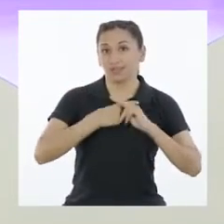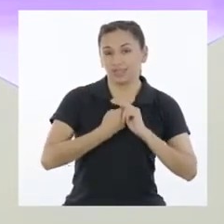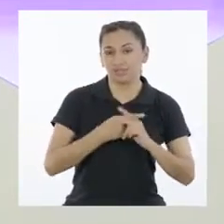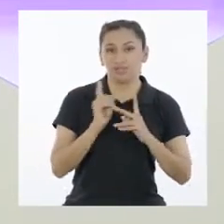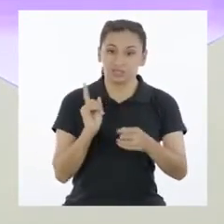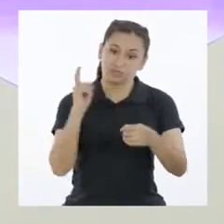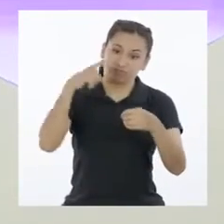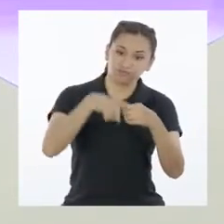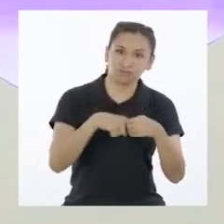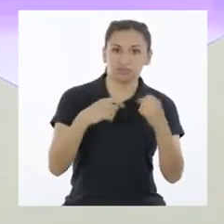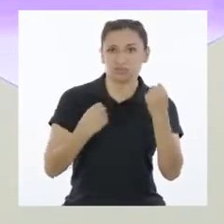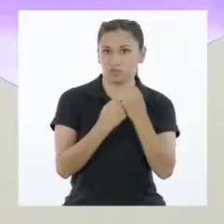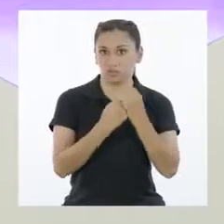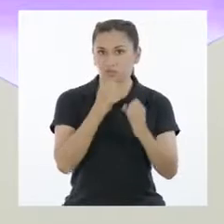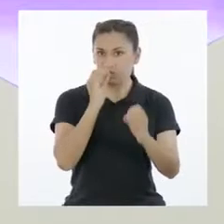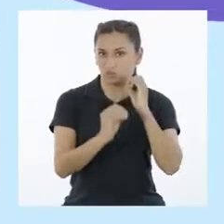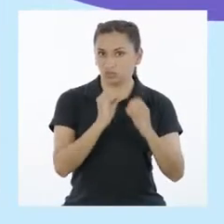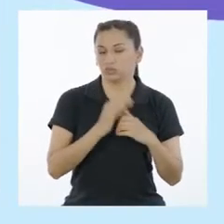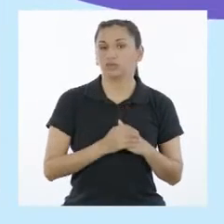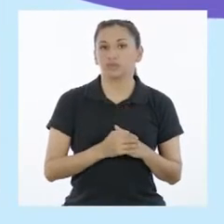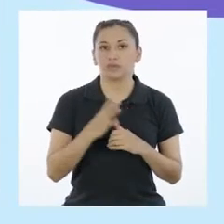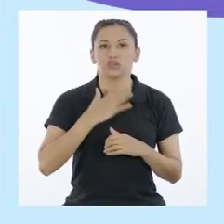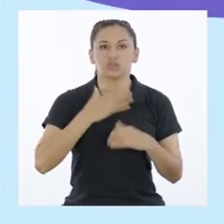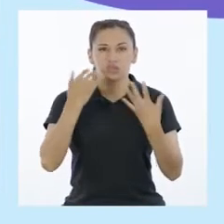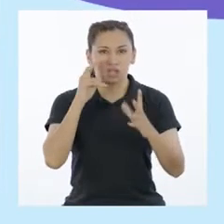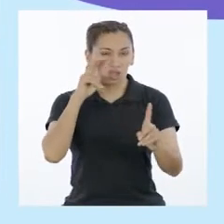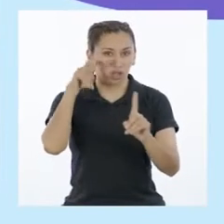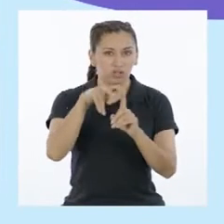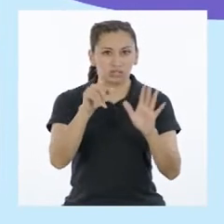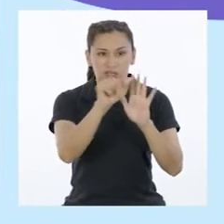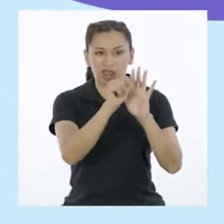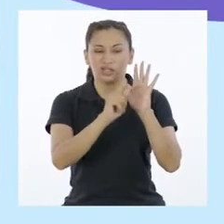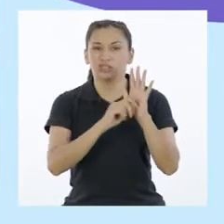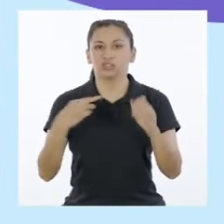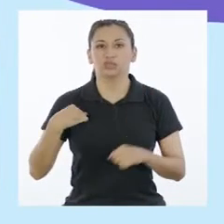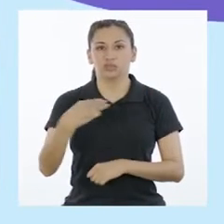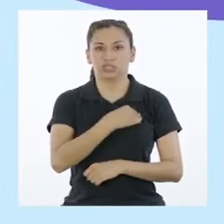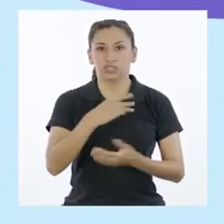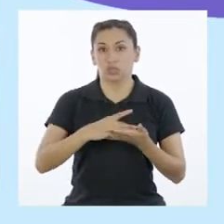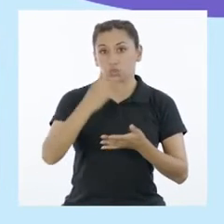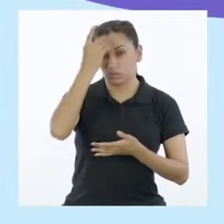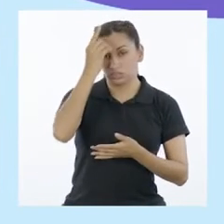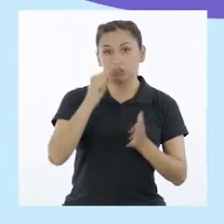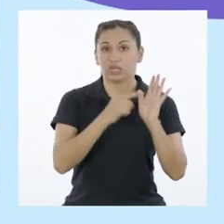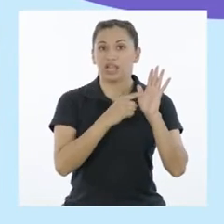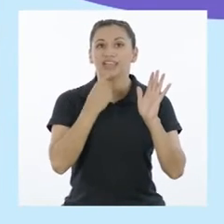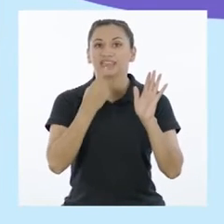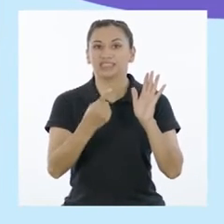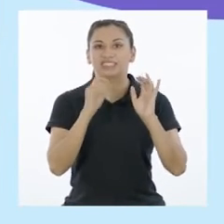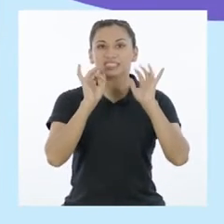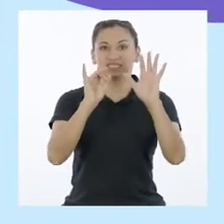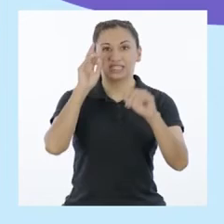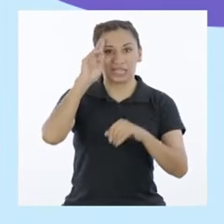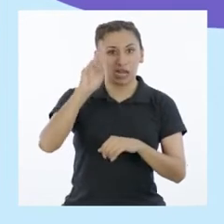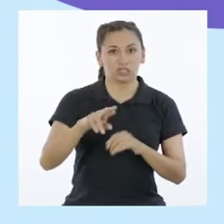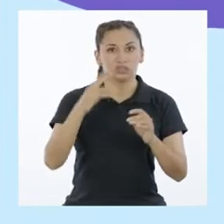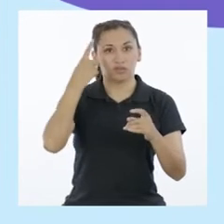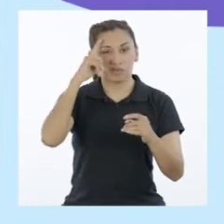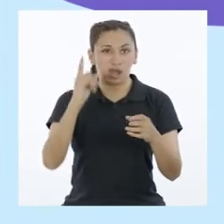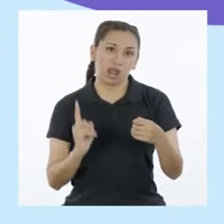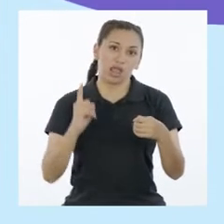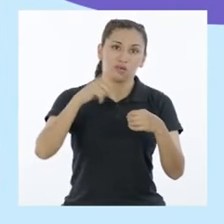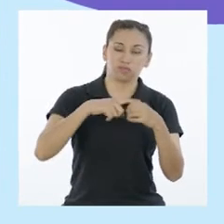De ahí la importancia de participar en ellos. He encontrado un artículo del Ministerio de Educación en el que se menciona siete